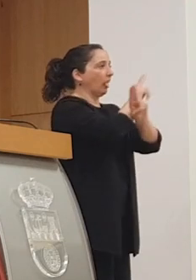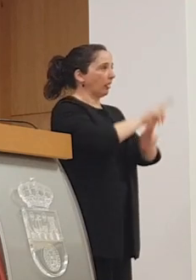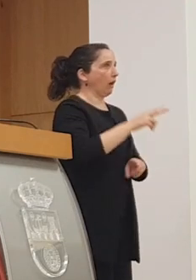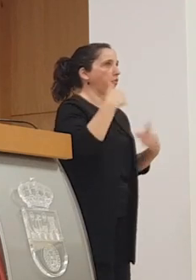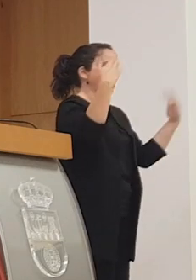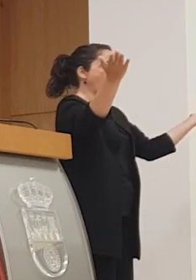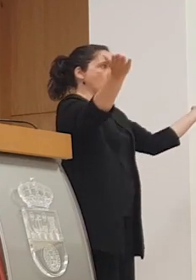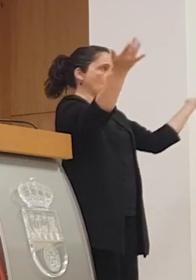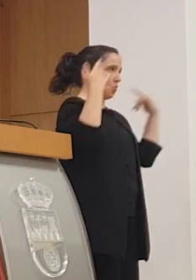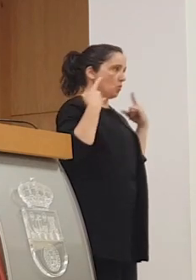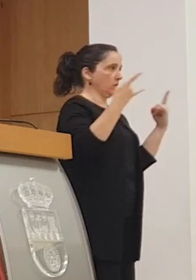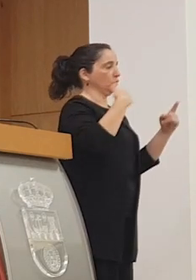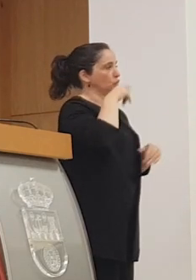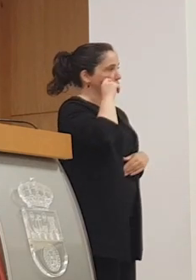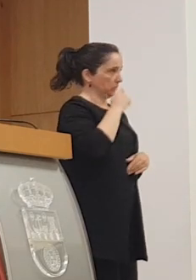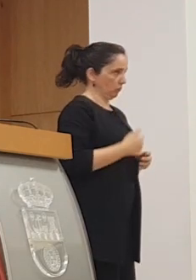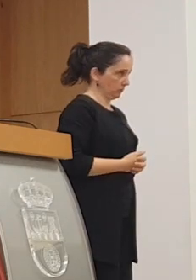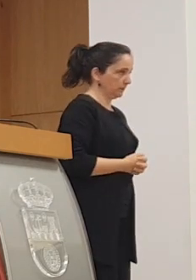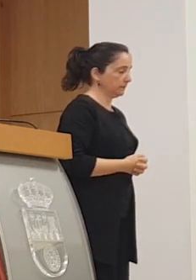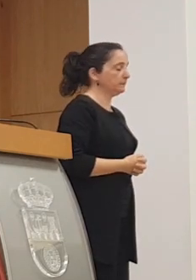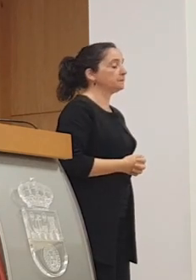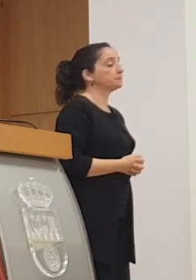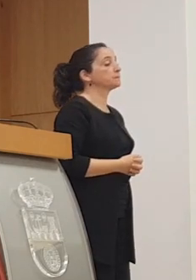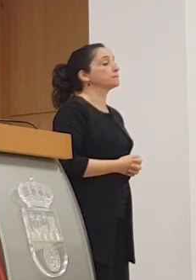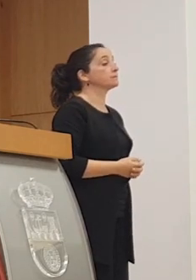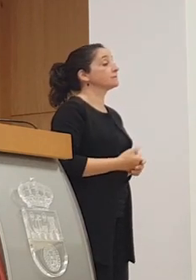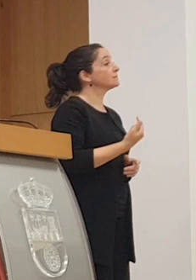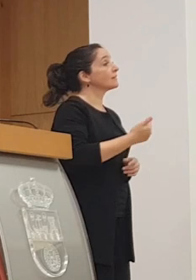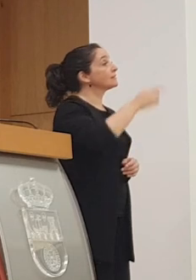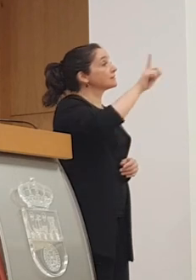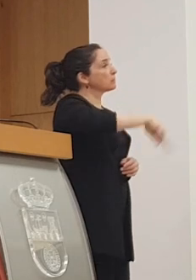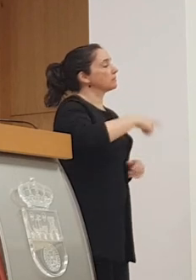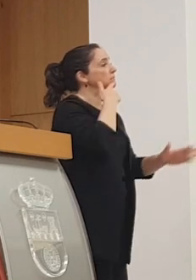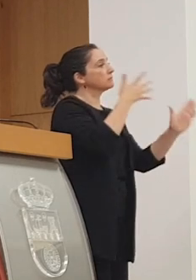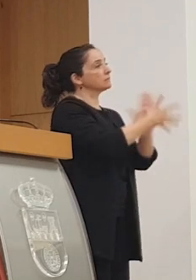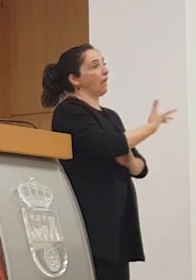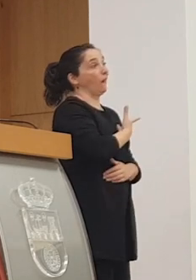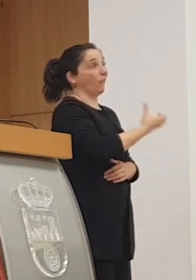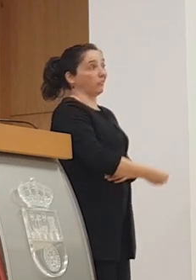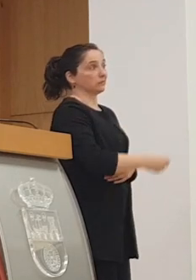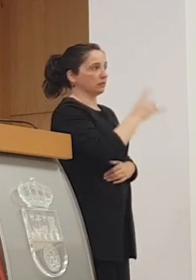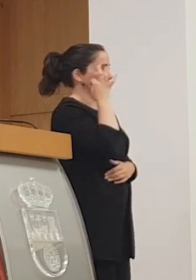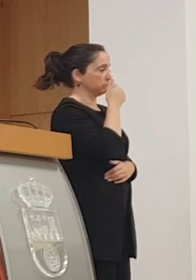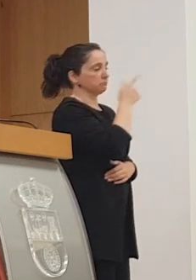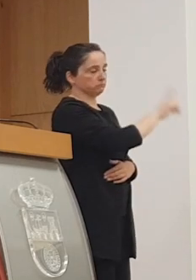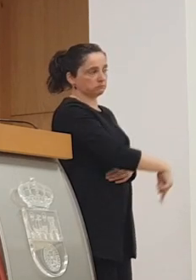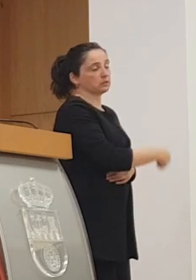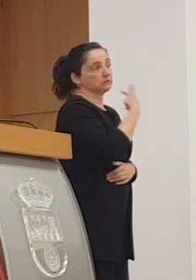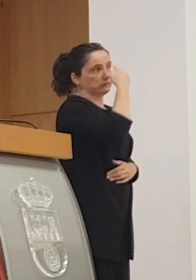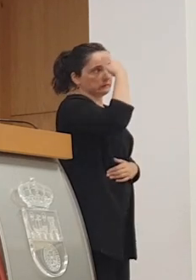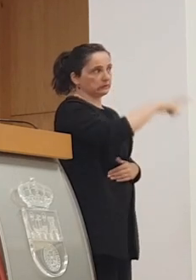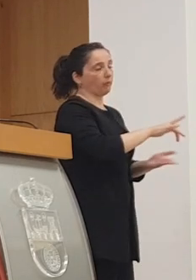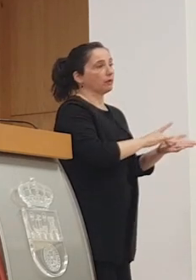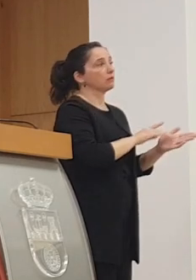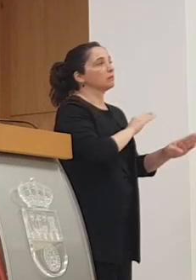Santander con todas esas instalaciones y todos esos proyectos culturales. Del mismo modo, también he trasladado a la alcaldesa nuestra decisión,